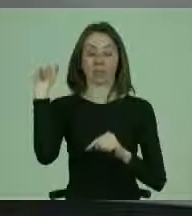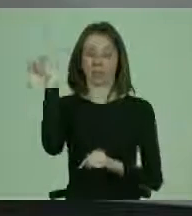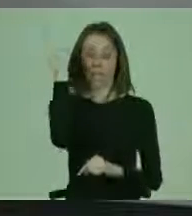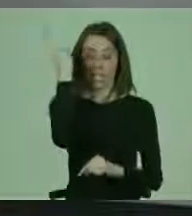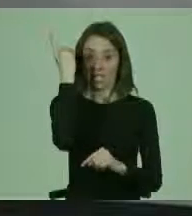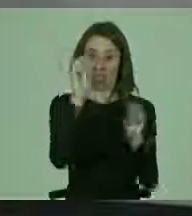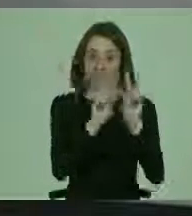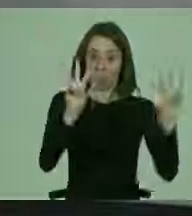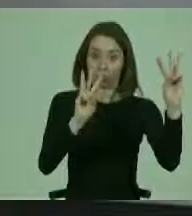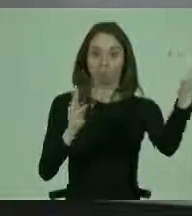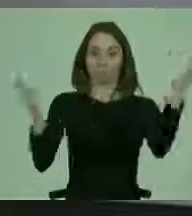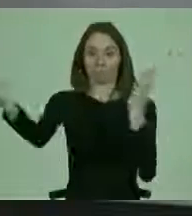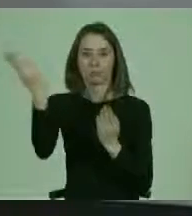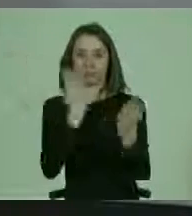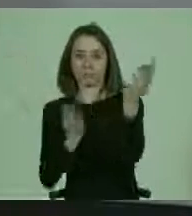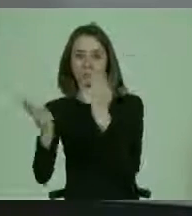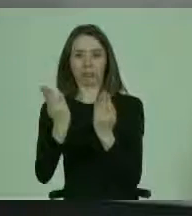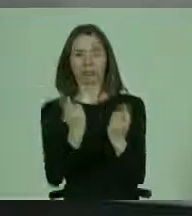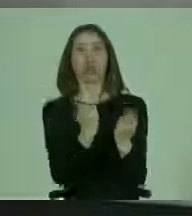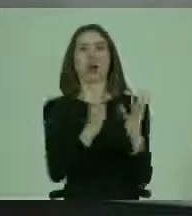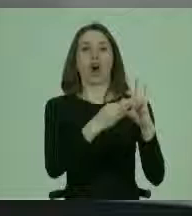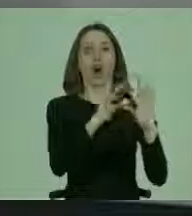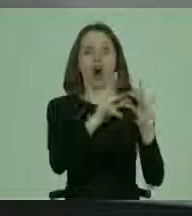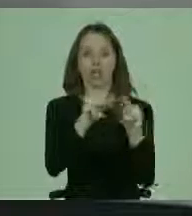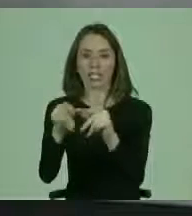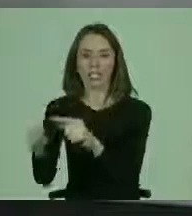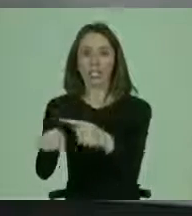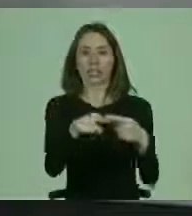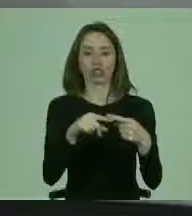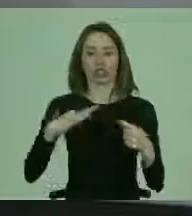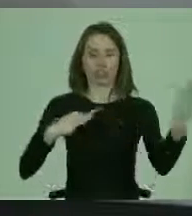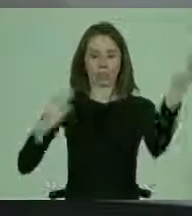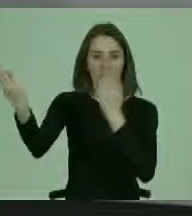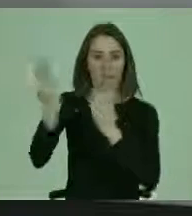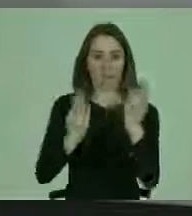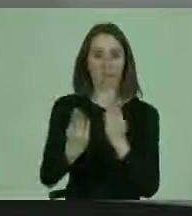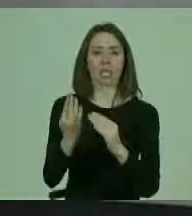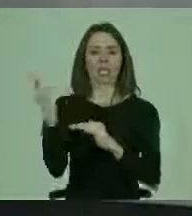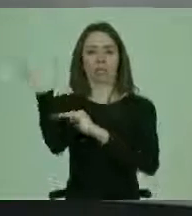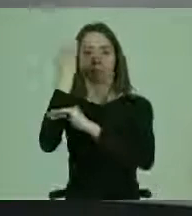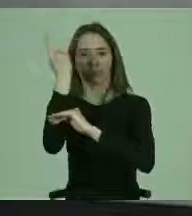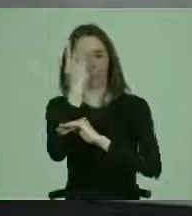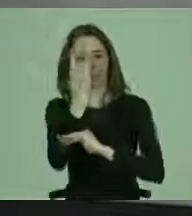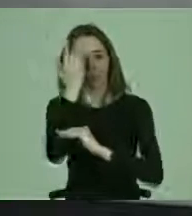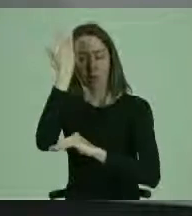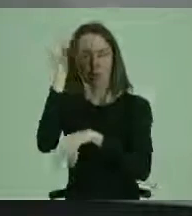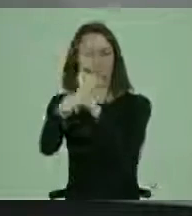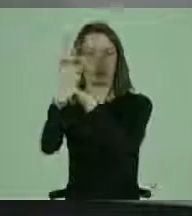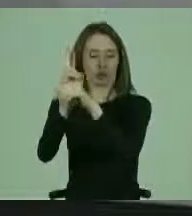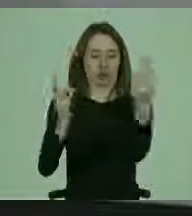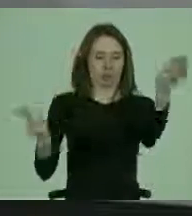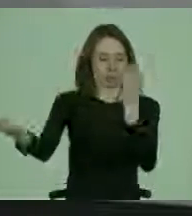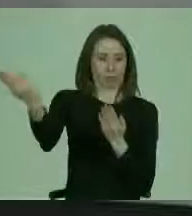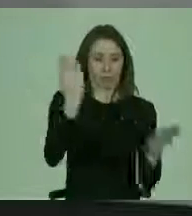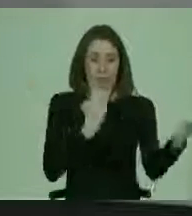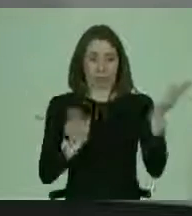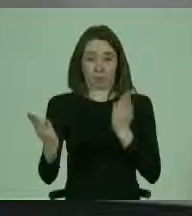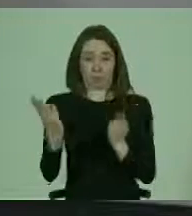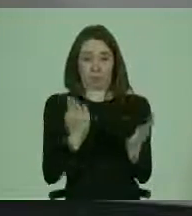Hemos recibido insumos de distintas organizaciones, de la sociedad civil, del mundo académico, de distintas instancias.